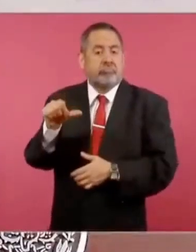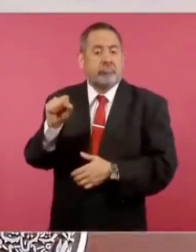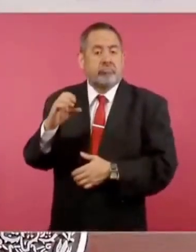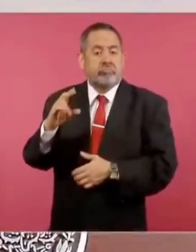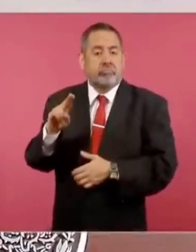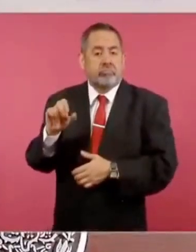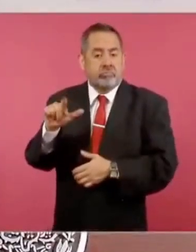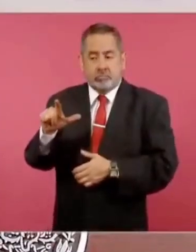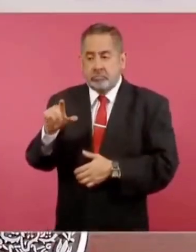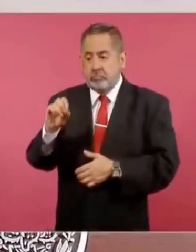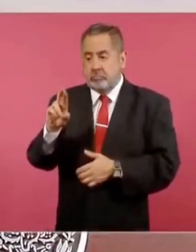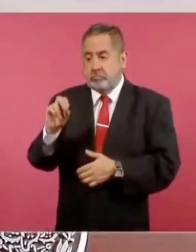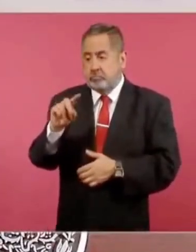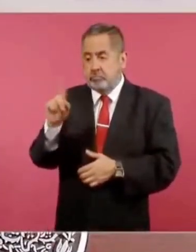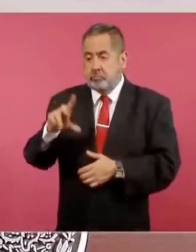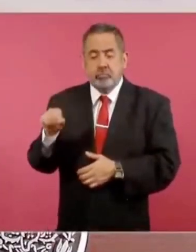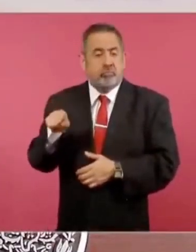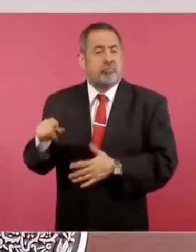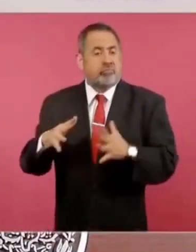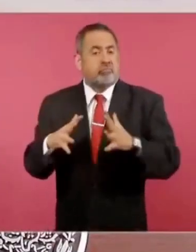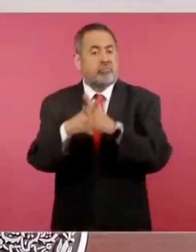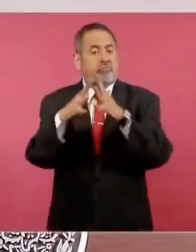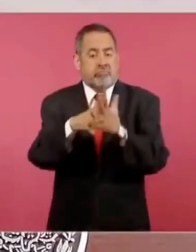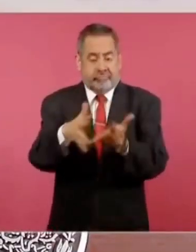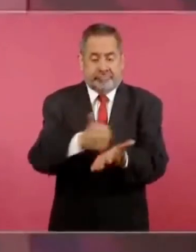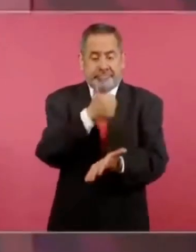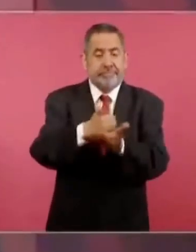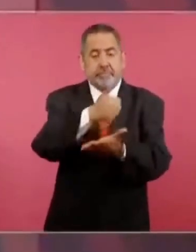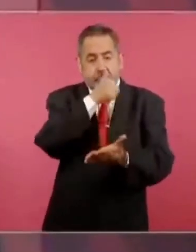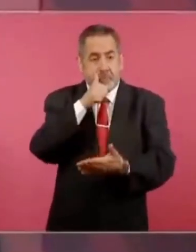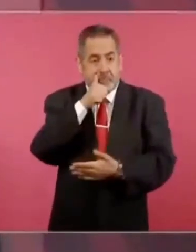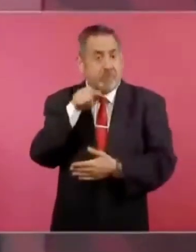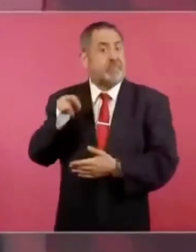triunfar en la célebre batalla de Ciudad Juárez.